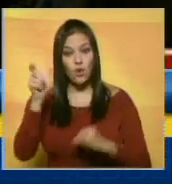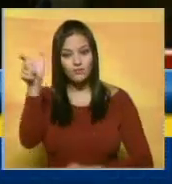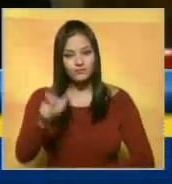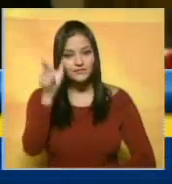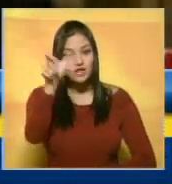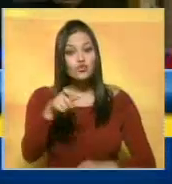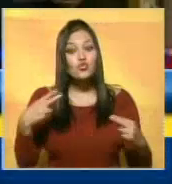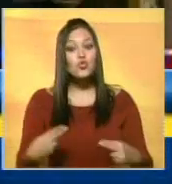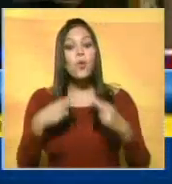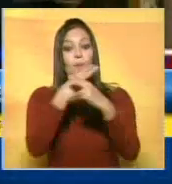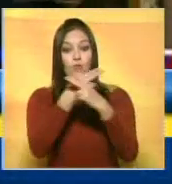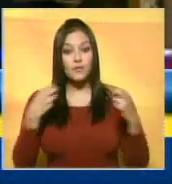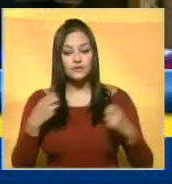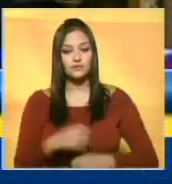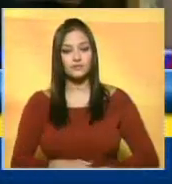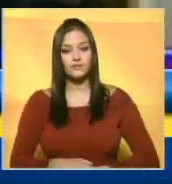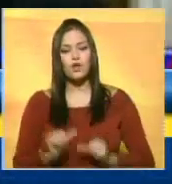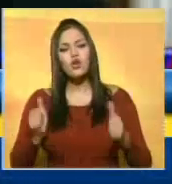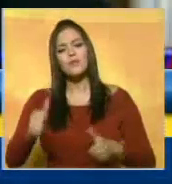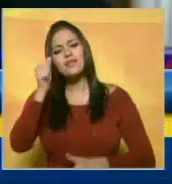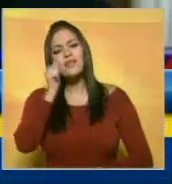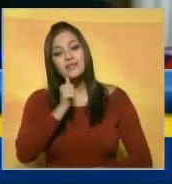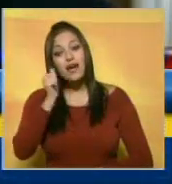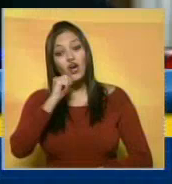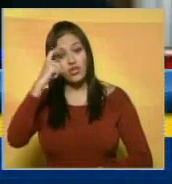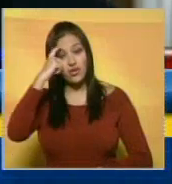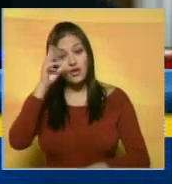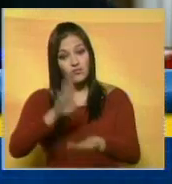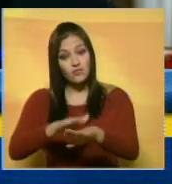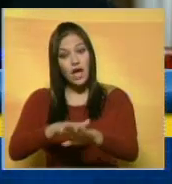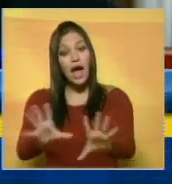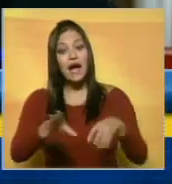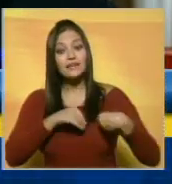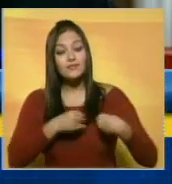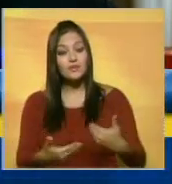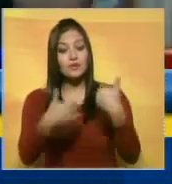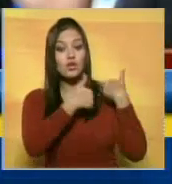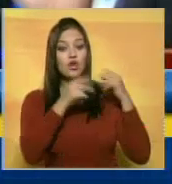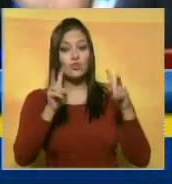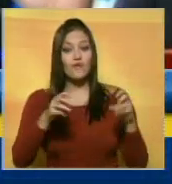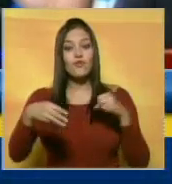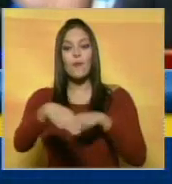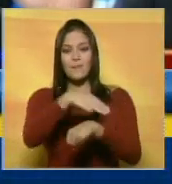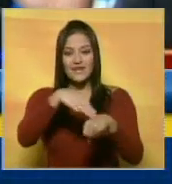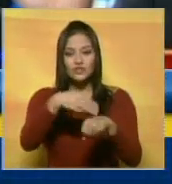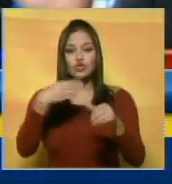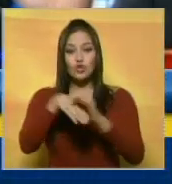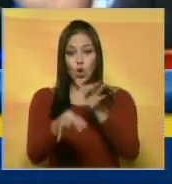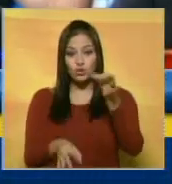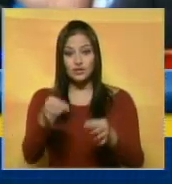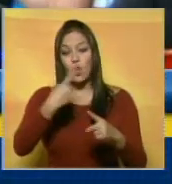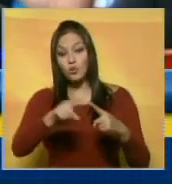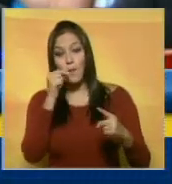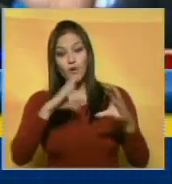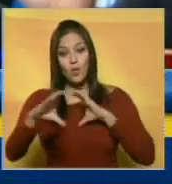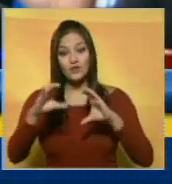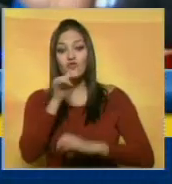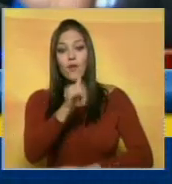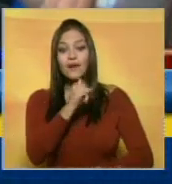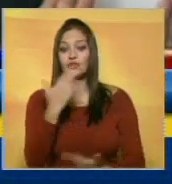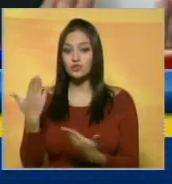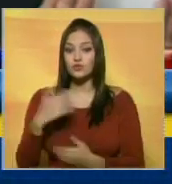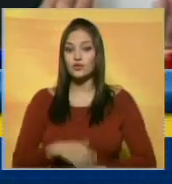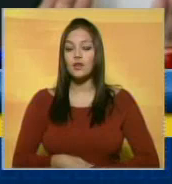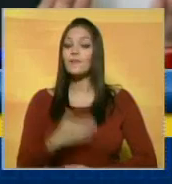es nuestro compromiso. Desde este sábado, el general Néstor Reverol asumirá la cartera de Interior y Justicia. Ernesto Villegas, la de Comunicación e Información.